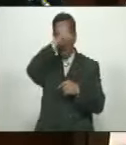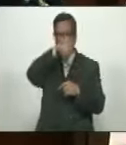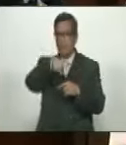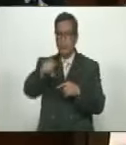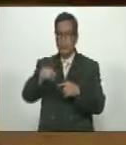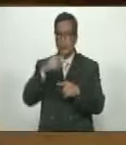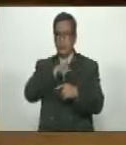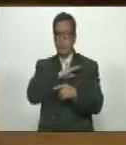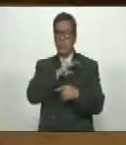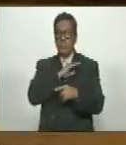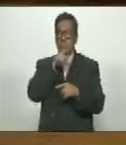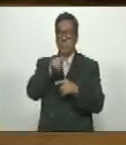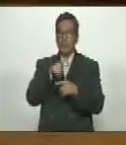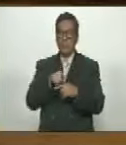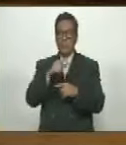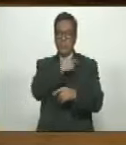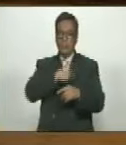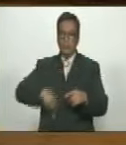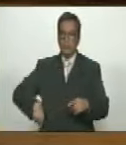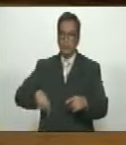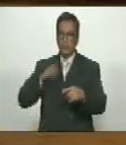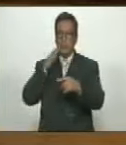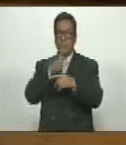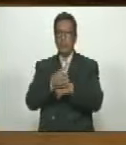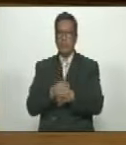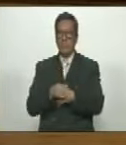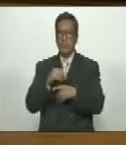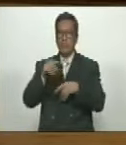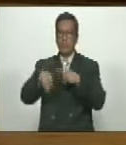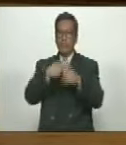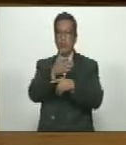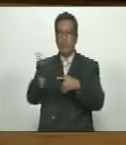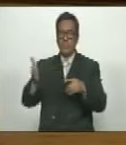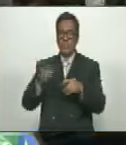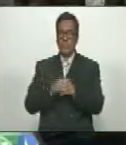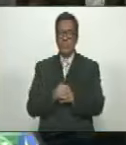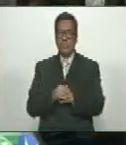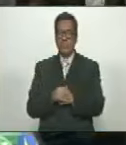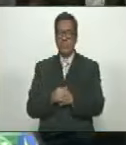se autoproclamaron presidentes interinos donde estaban ustedes